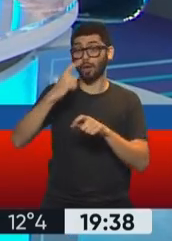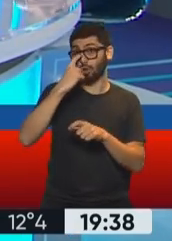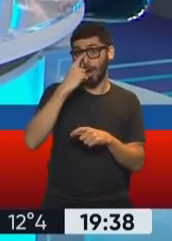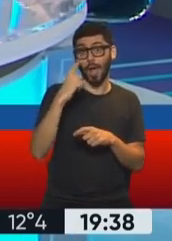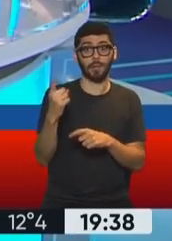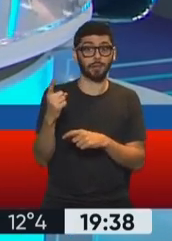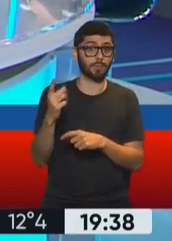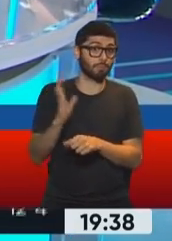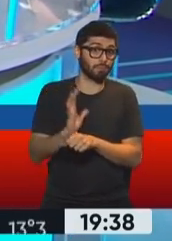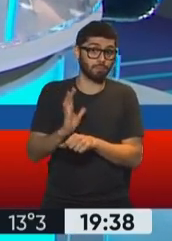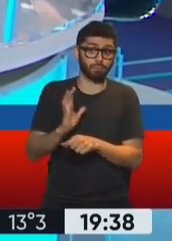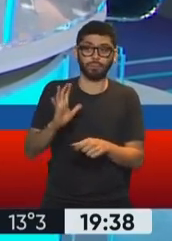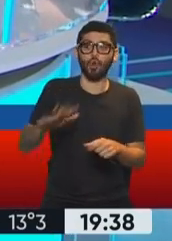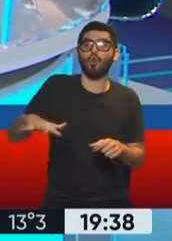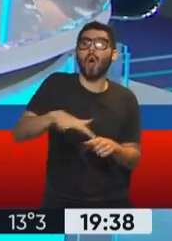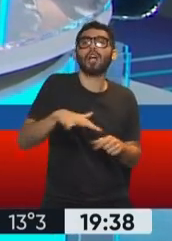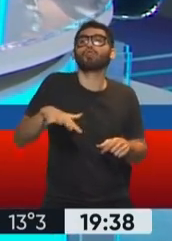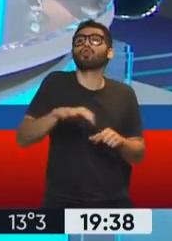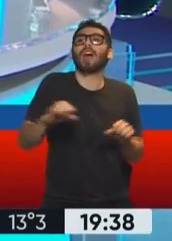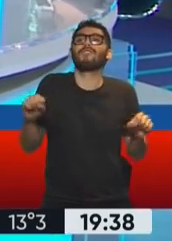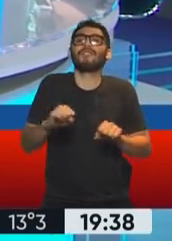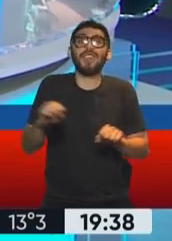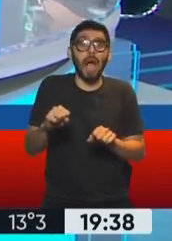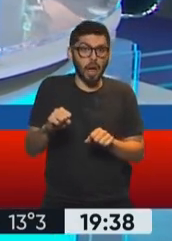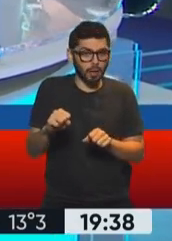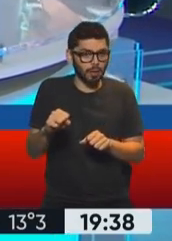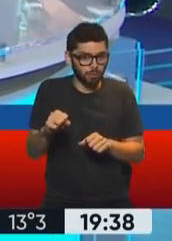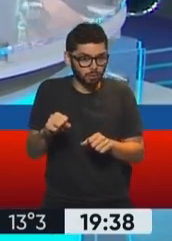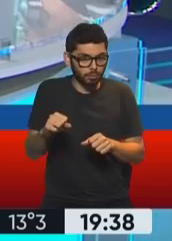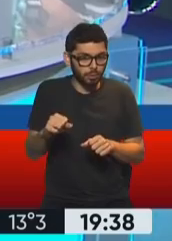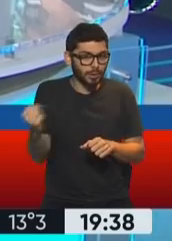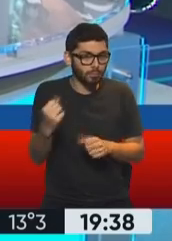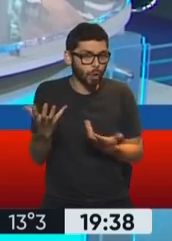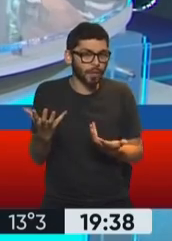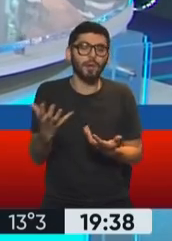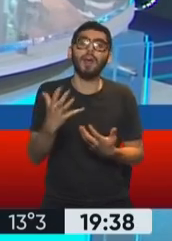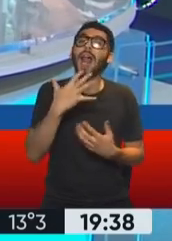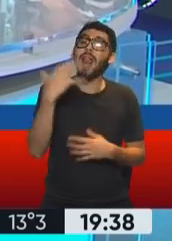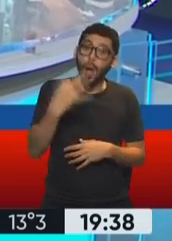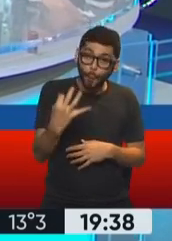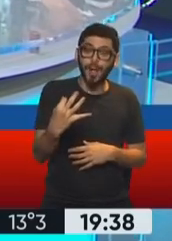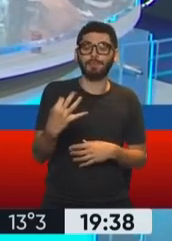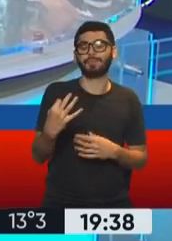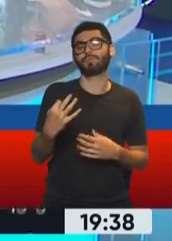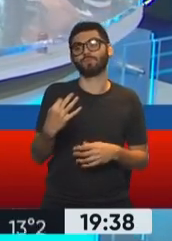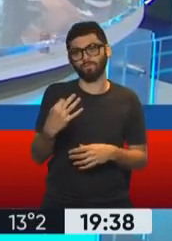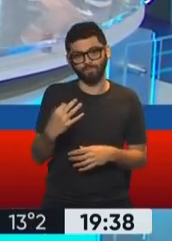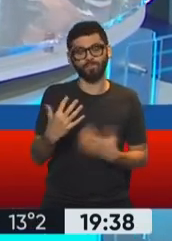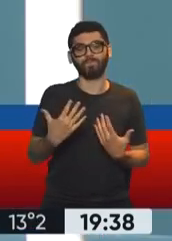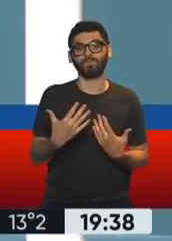están dentro de lo que es denominado zona fría. Sí, tal cual. La verdad es que con enorme felicidad, no solo como